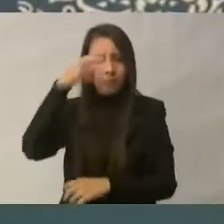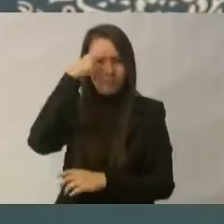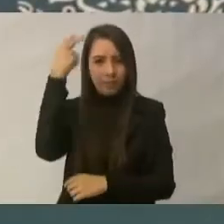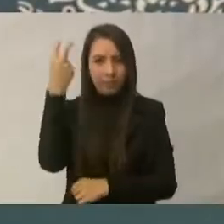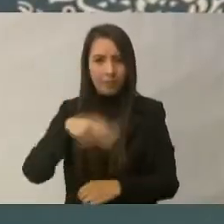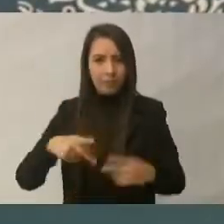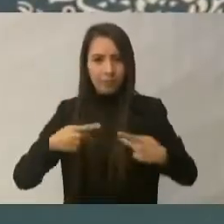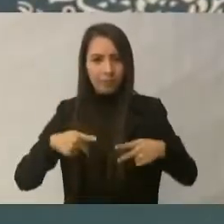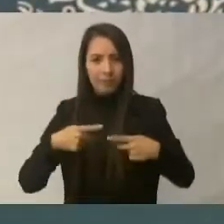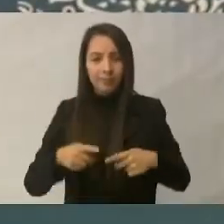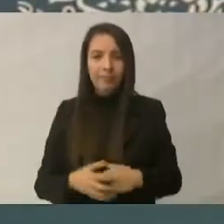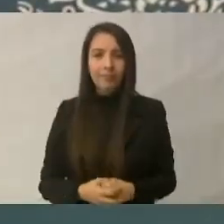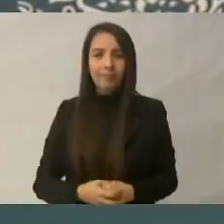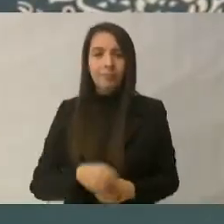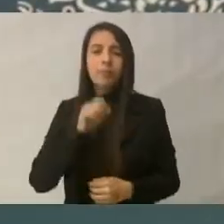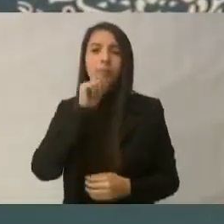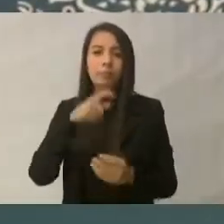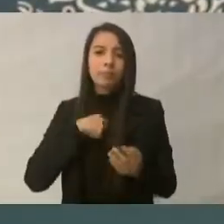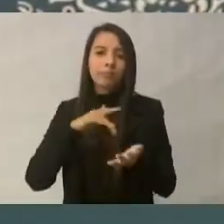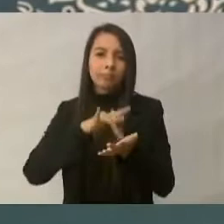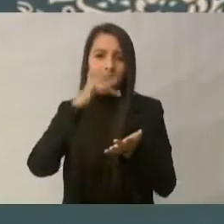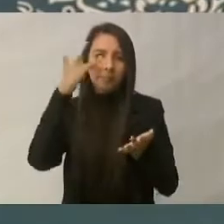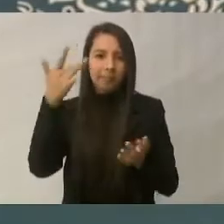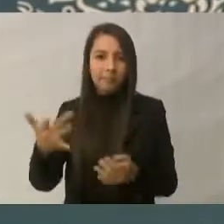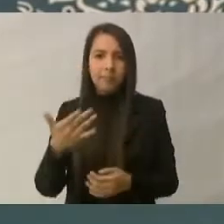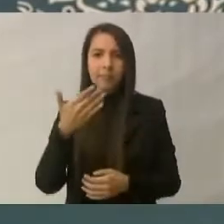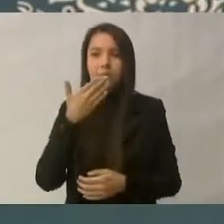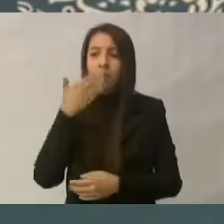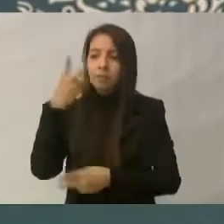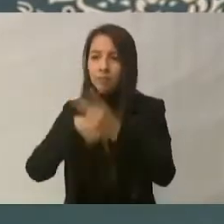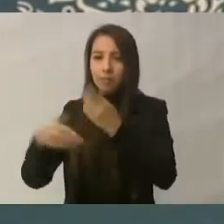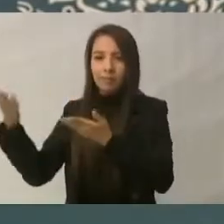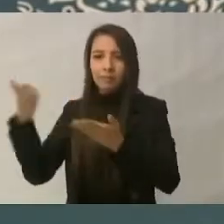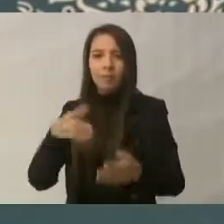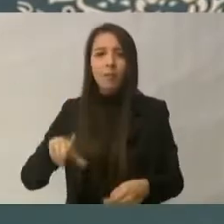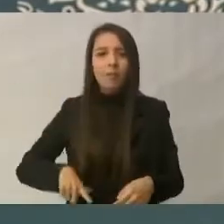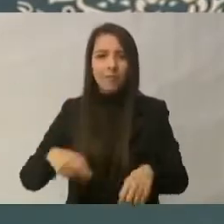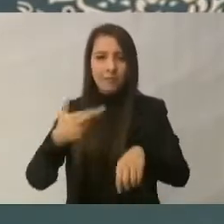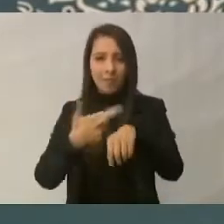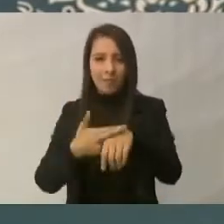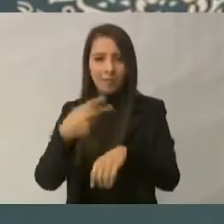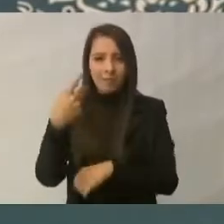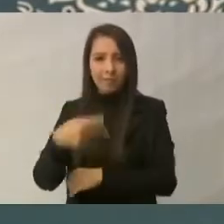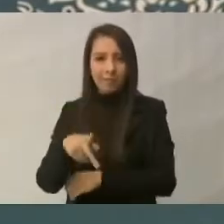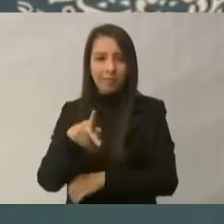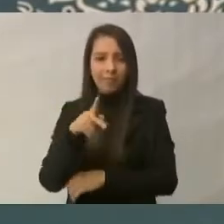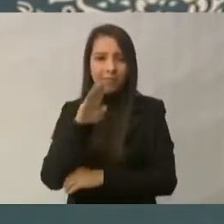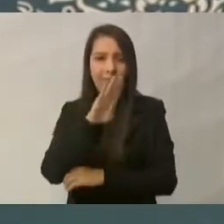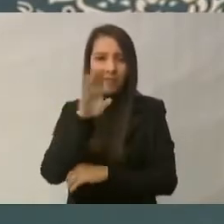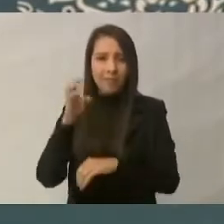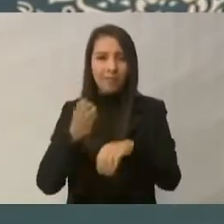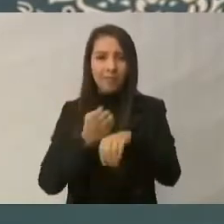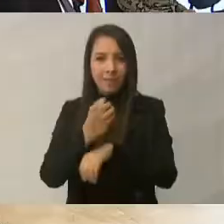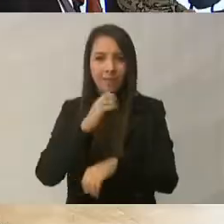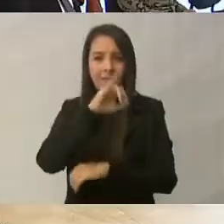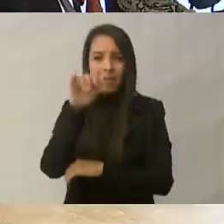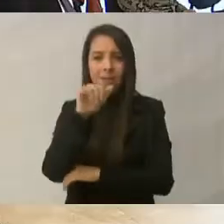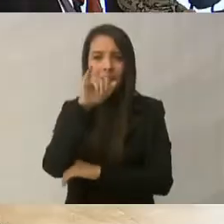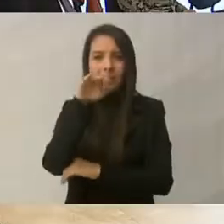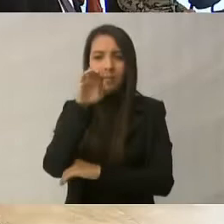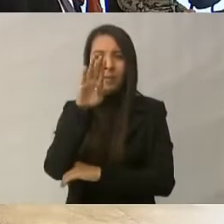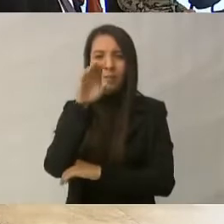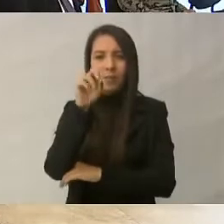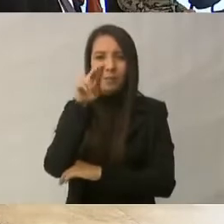la bienvenida del gobernador del estado de Baja California, Jaime Bonilla, y la presidenta municipal de Mexicali,